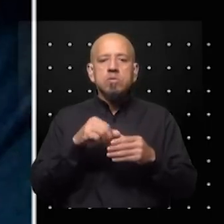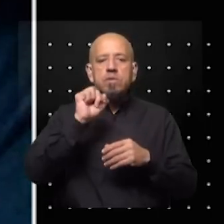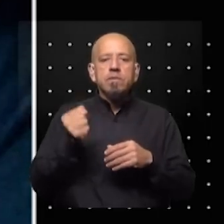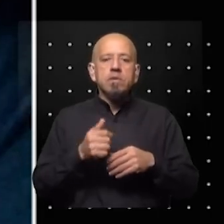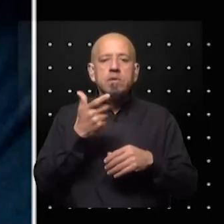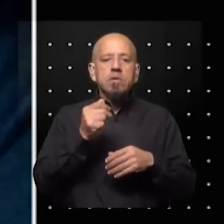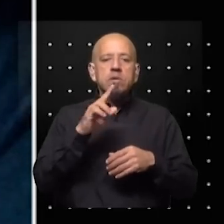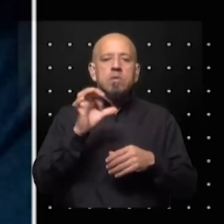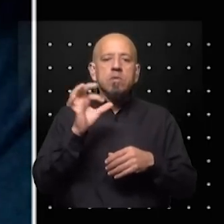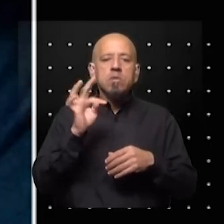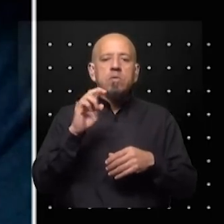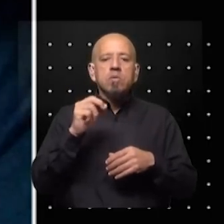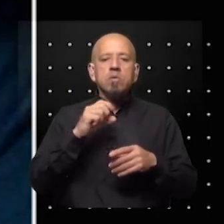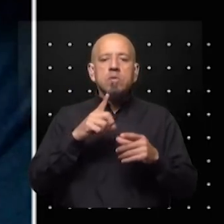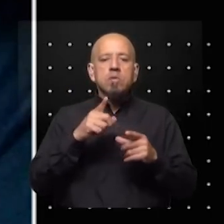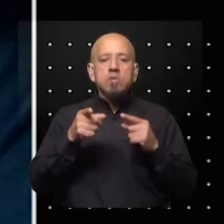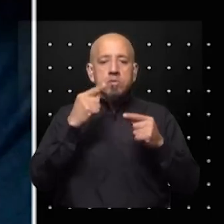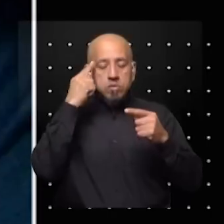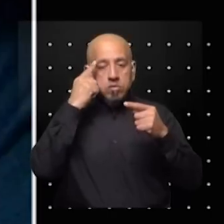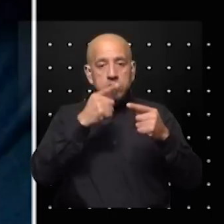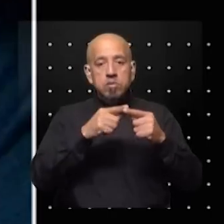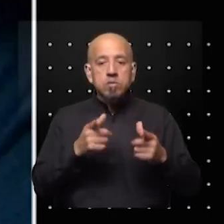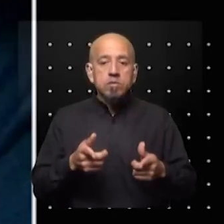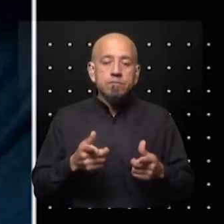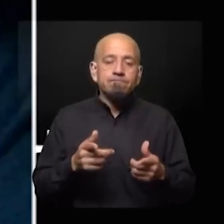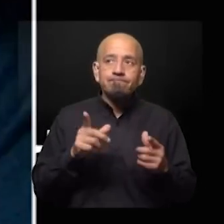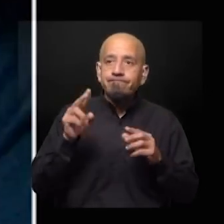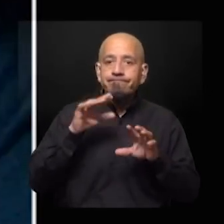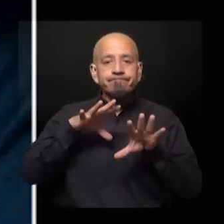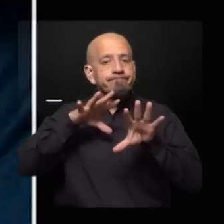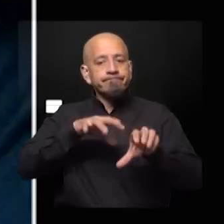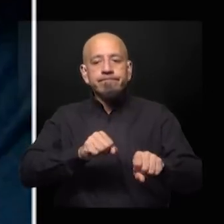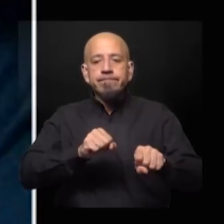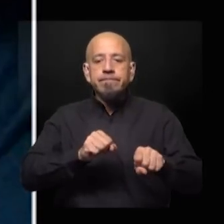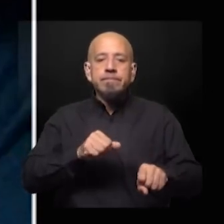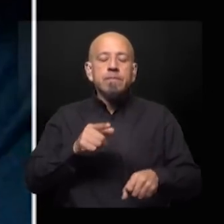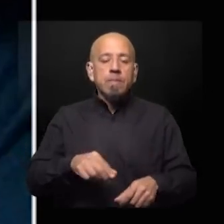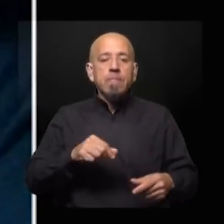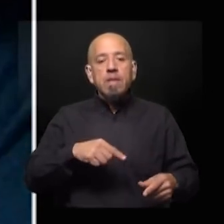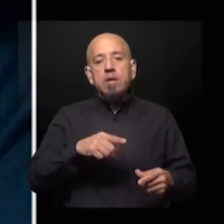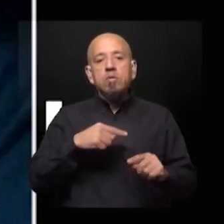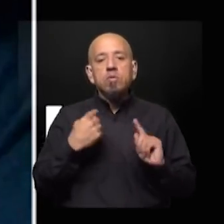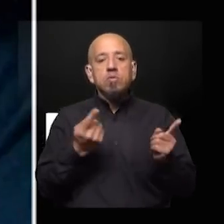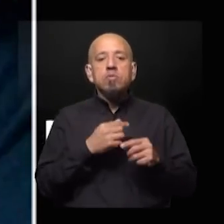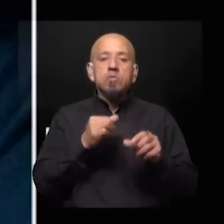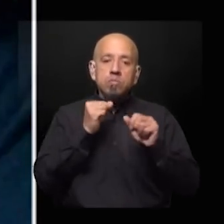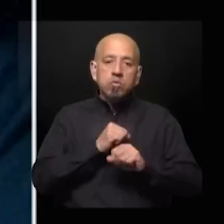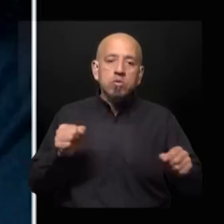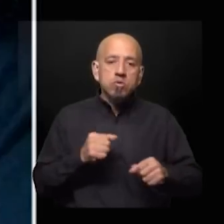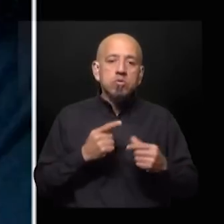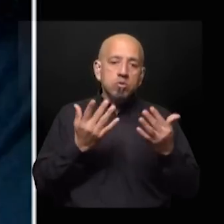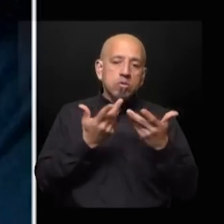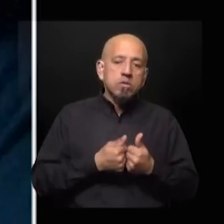Objetivo, desde la herida común del colonialismo que afectaba a todos los estados africanos, intentar organizar la